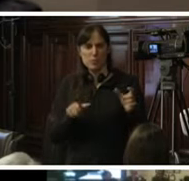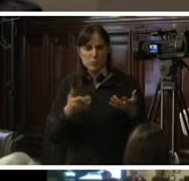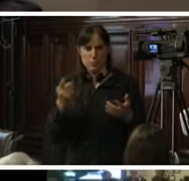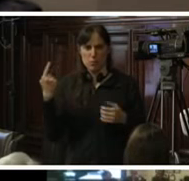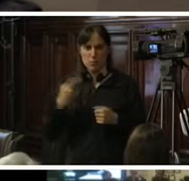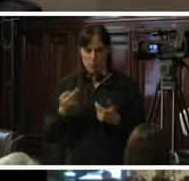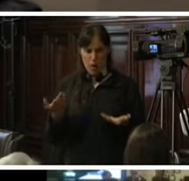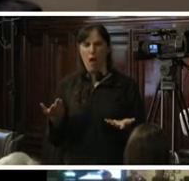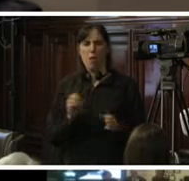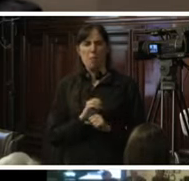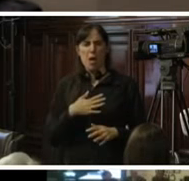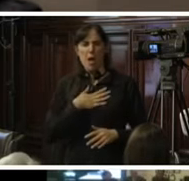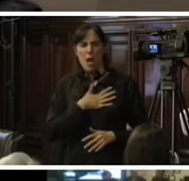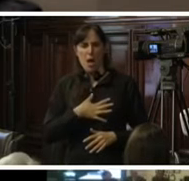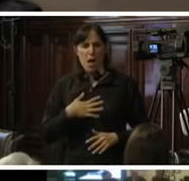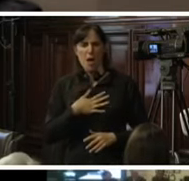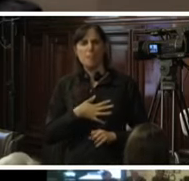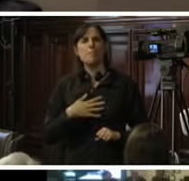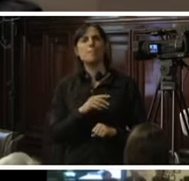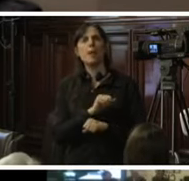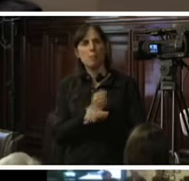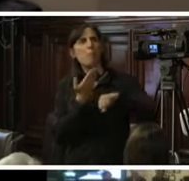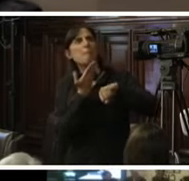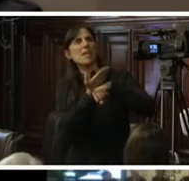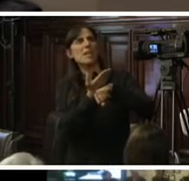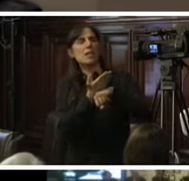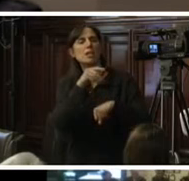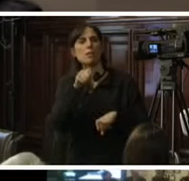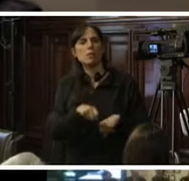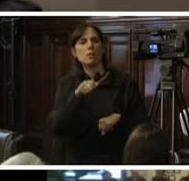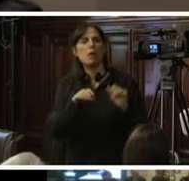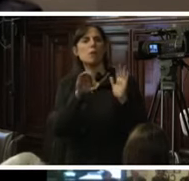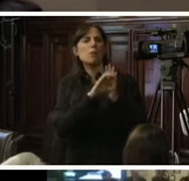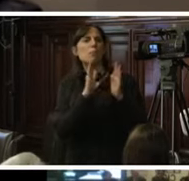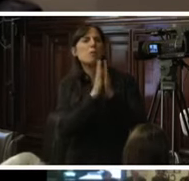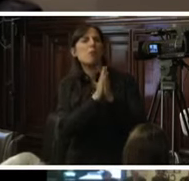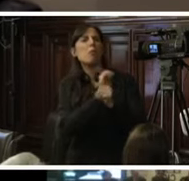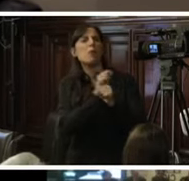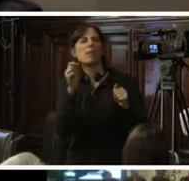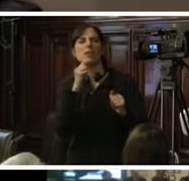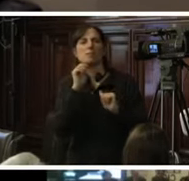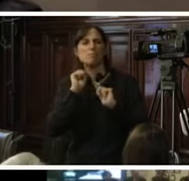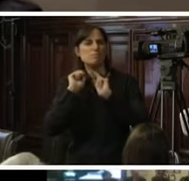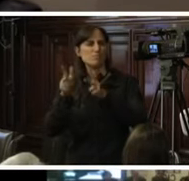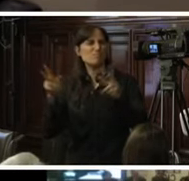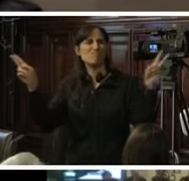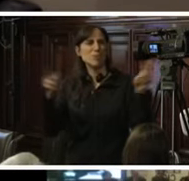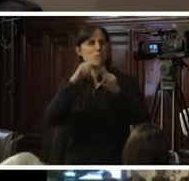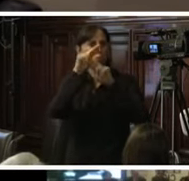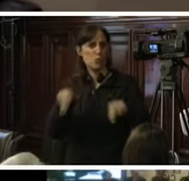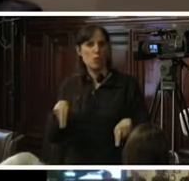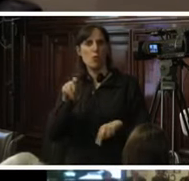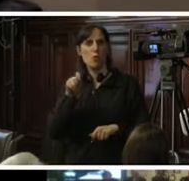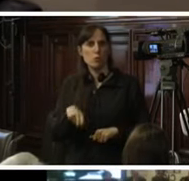decisión del Tribunal Constitucional solicitaron al Tribunal que declare la nulidad de su decisión el 8 de marzo y el